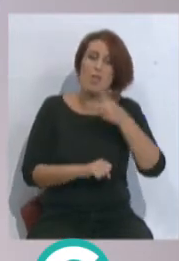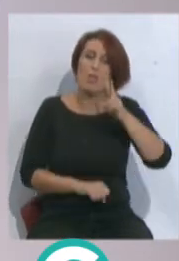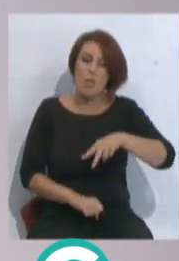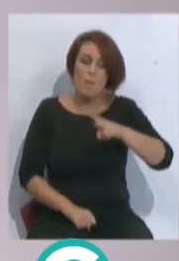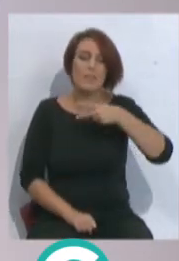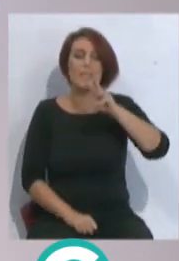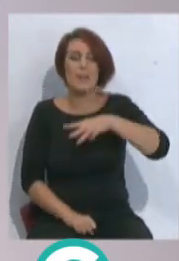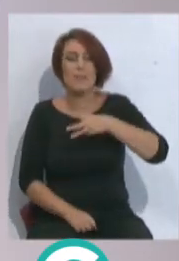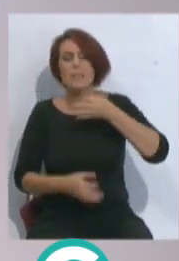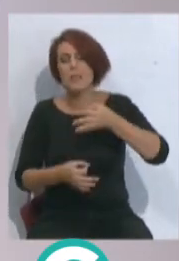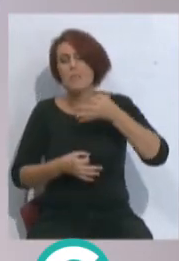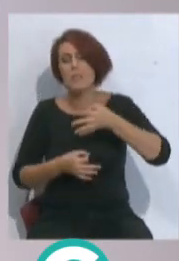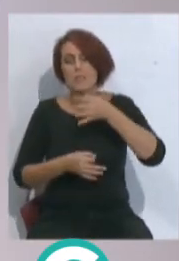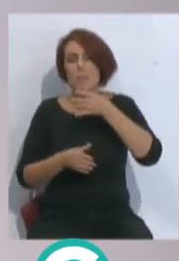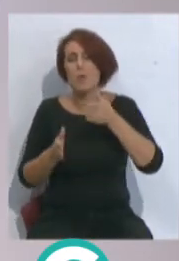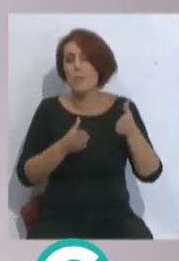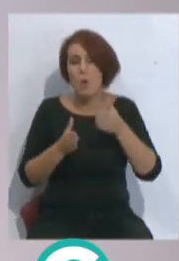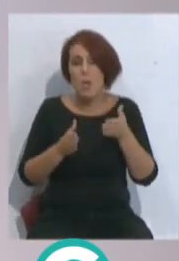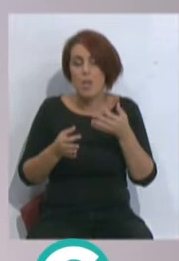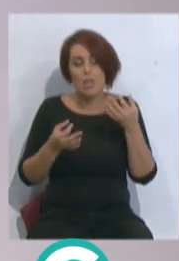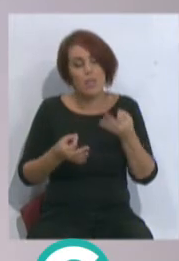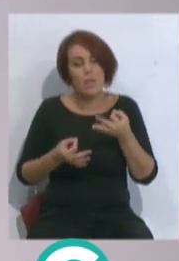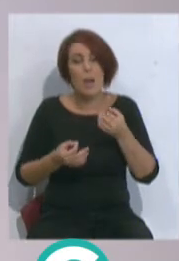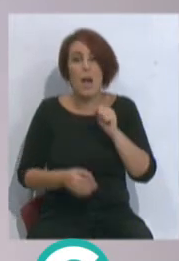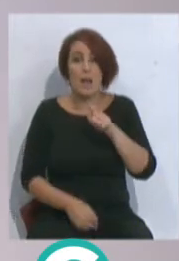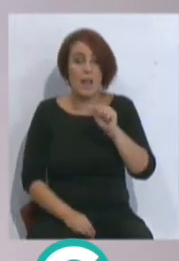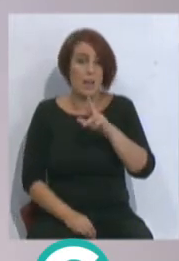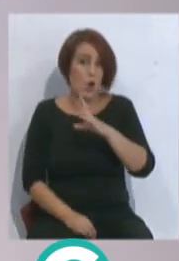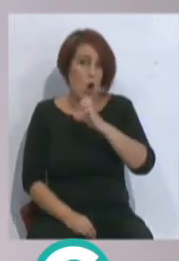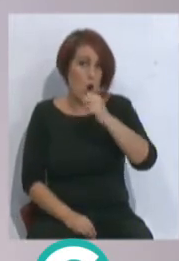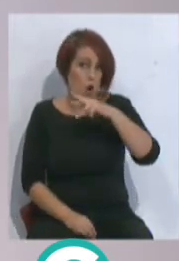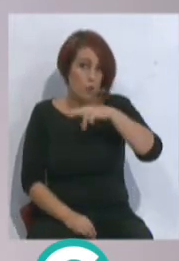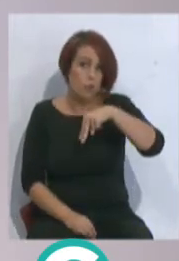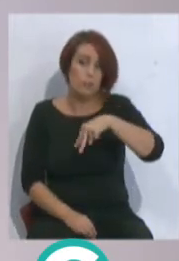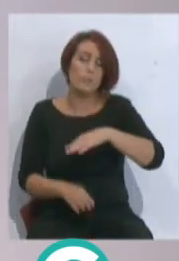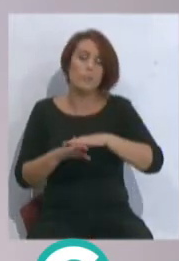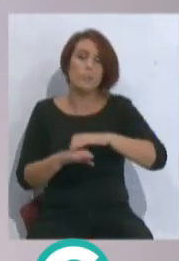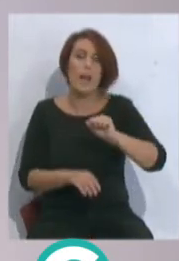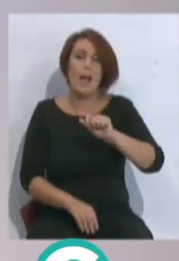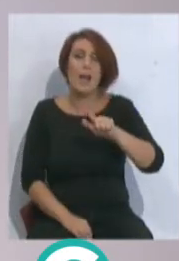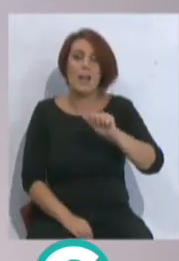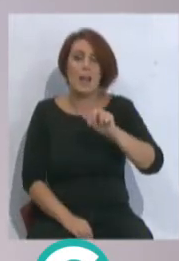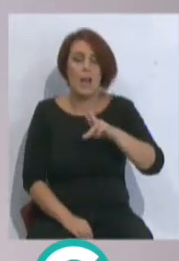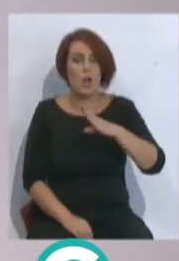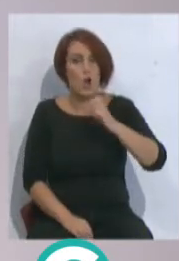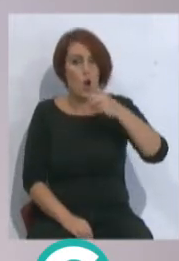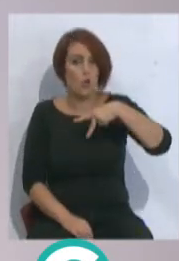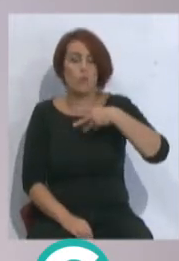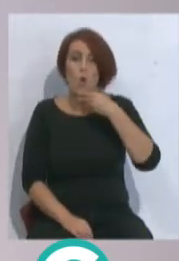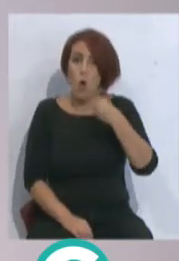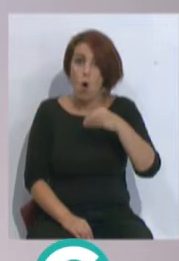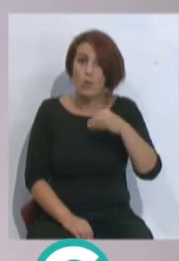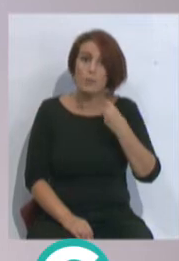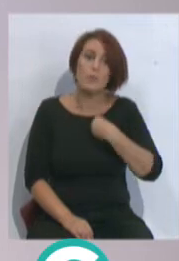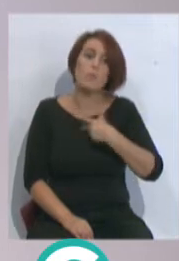lesiones por temporada. Por lo tanto, tú necesitabas, además de un Tomás Alarcón, jugador con hambre, proyección y joven, tú necesitabas un jugador